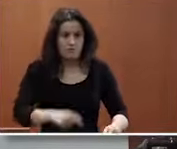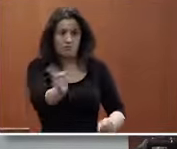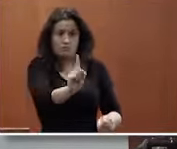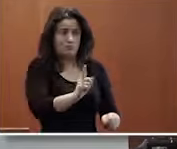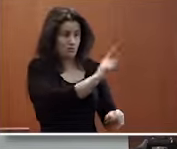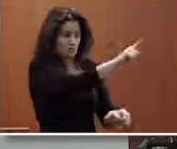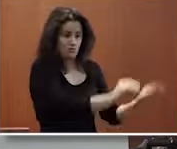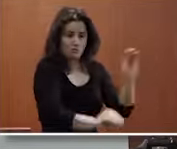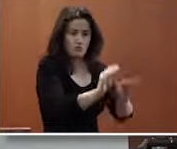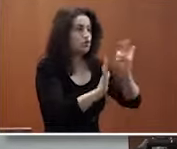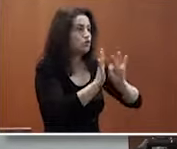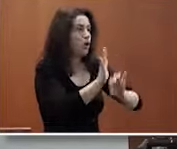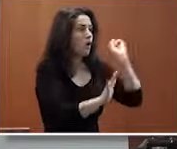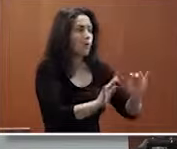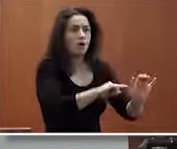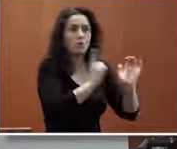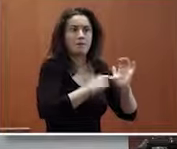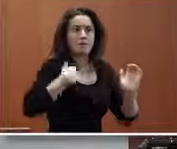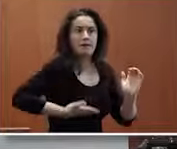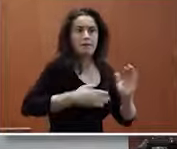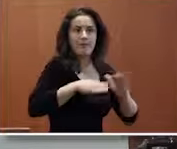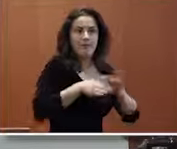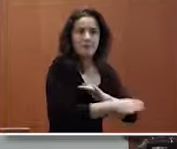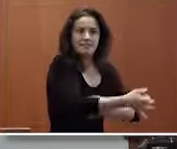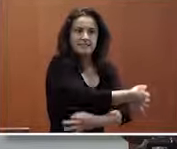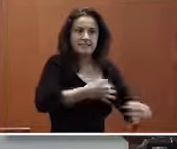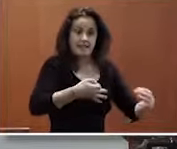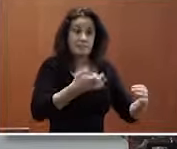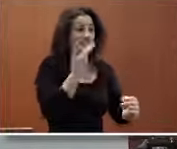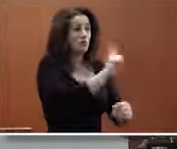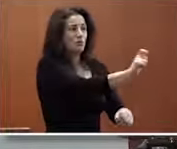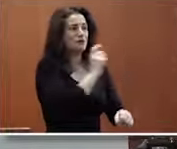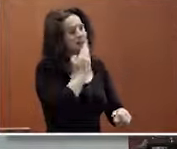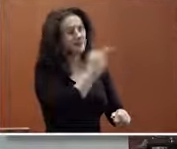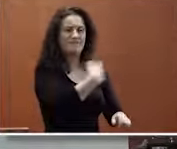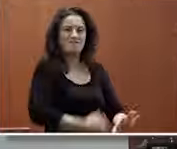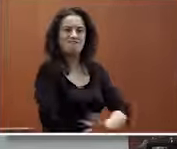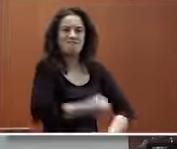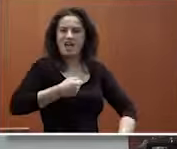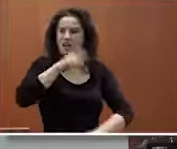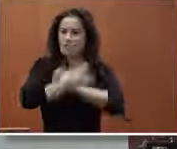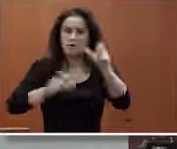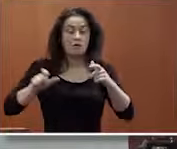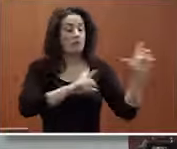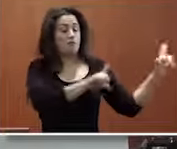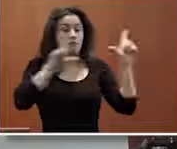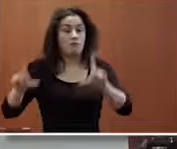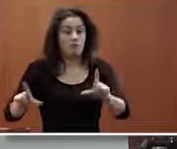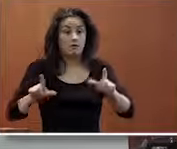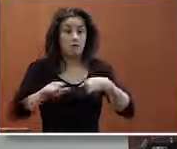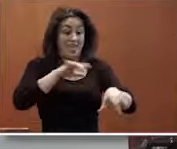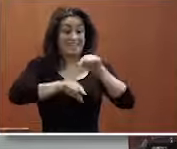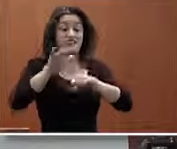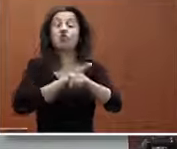tiene que tener esta accesibilidad si fuera necesario porque si no estaré poniendo frenos a ese talento que mañana mis procesos de